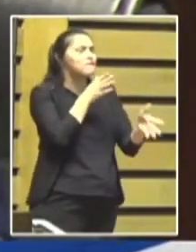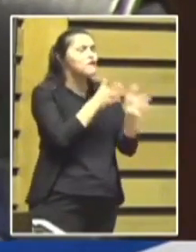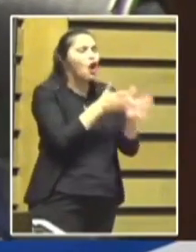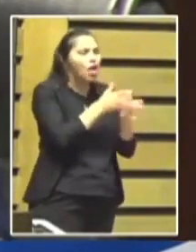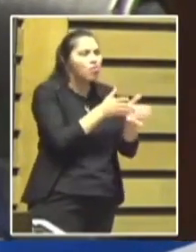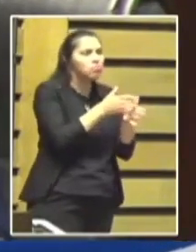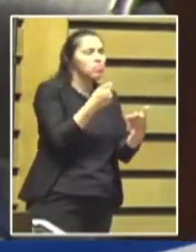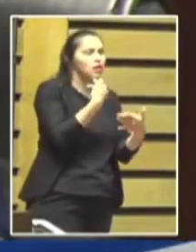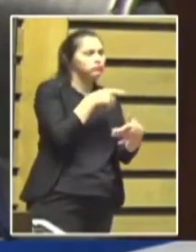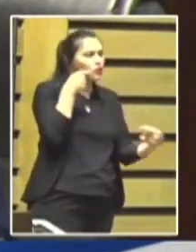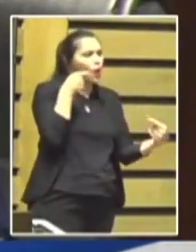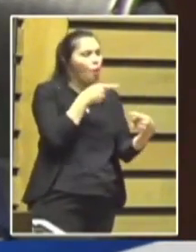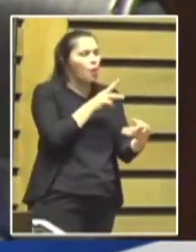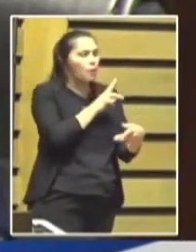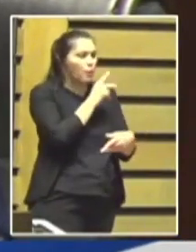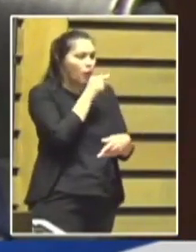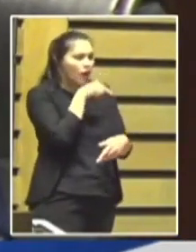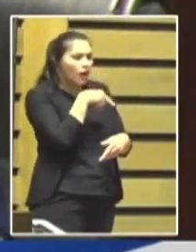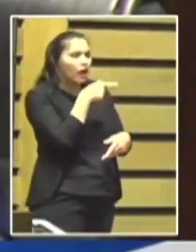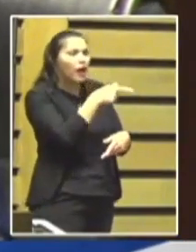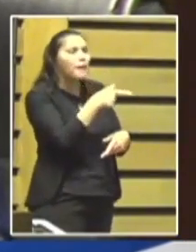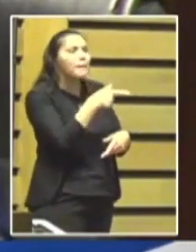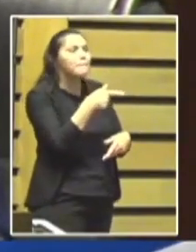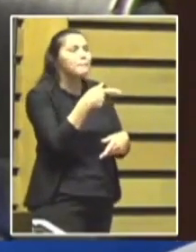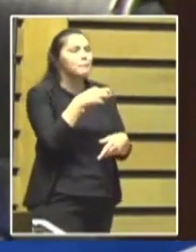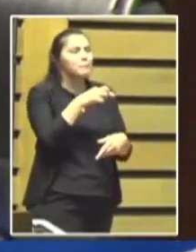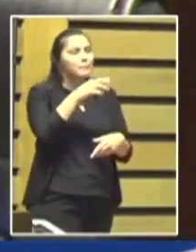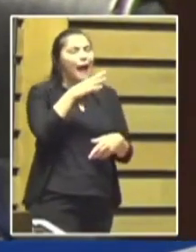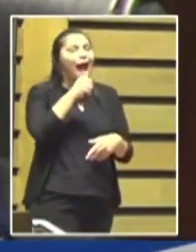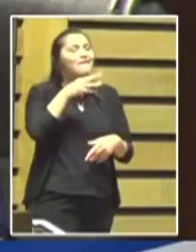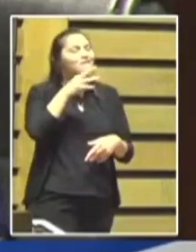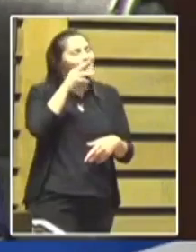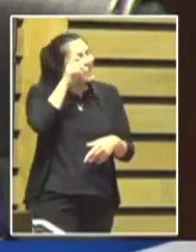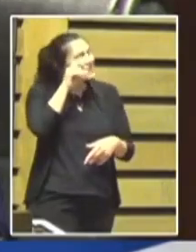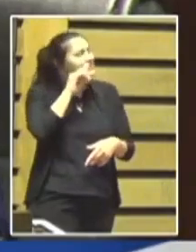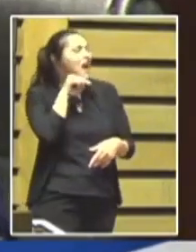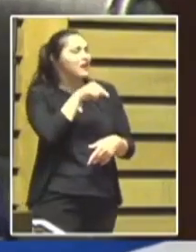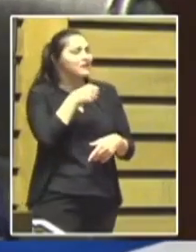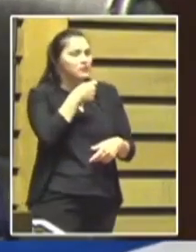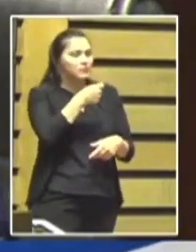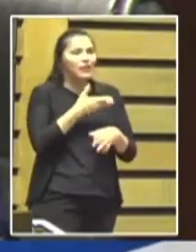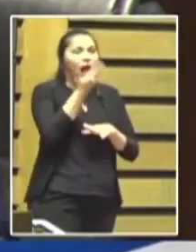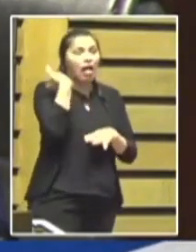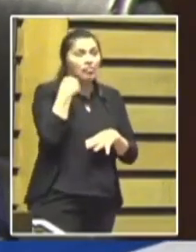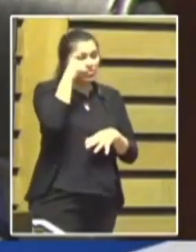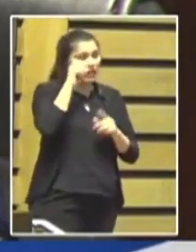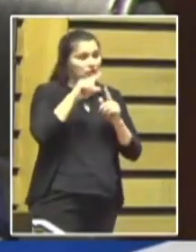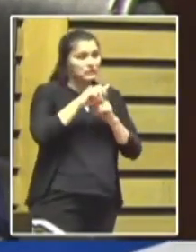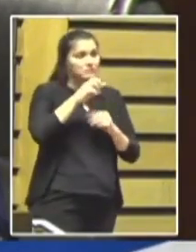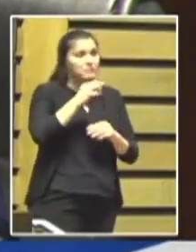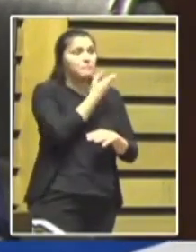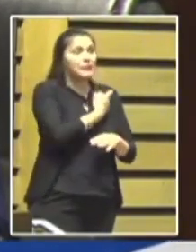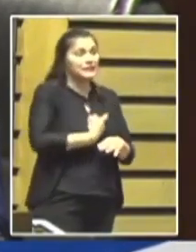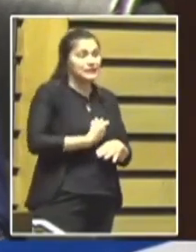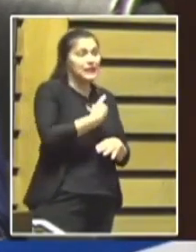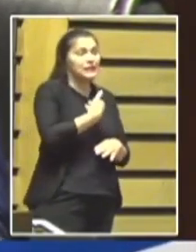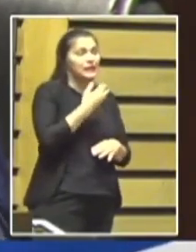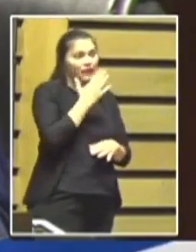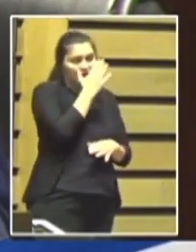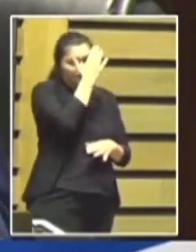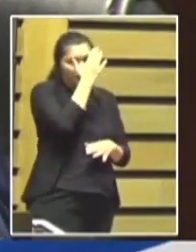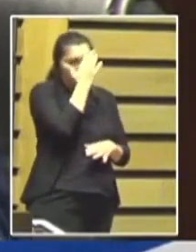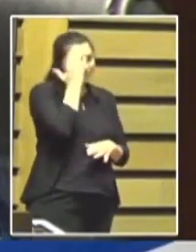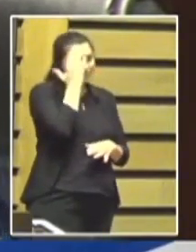misóginas vertidas por el periodista Alfredo Horacian contra la ex Presidente de la Nación, Cristina Fernández de Kirchner,